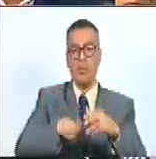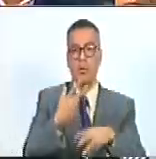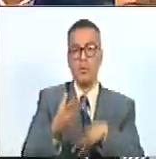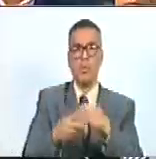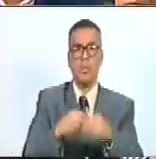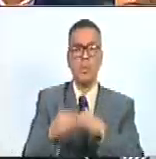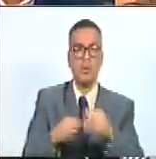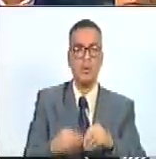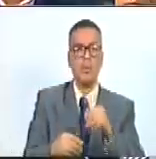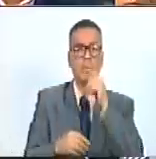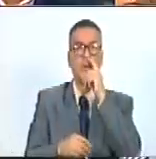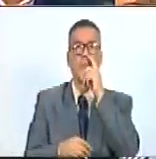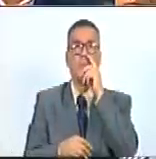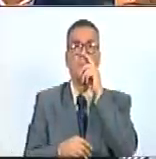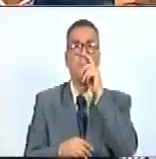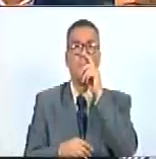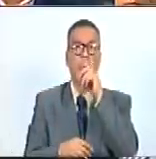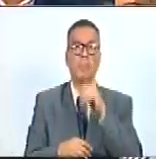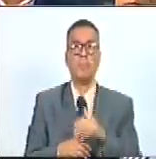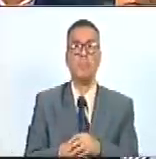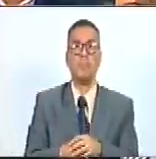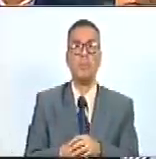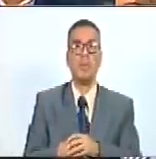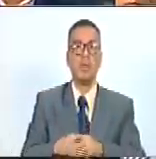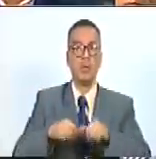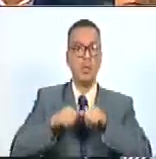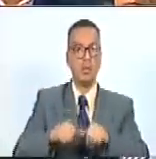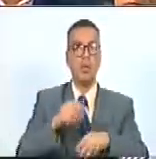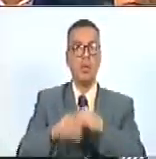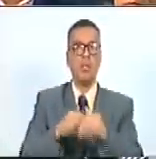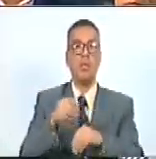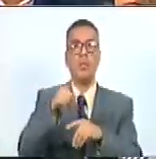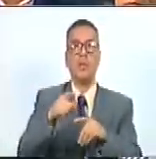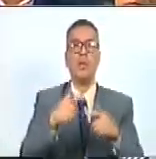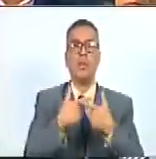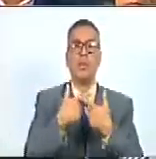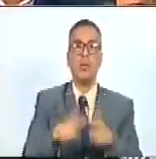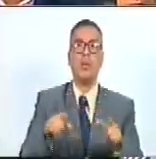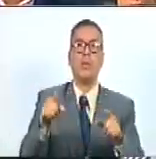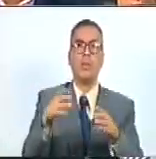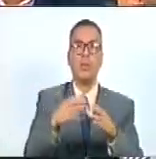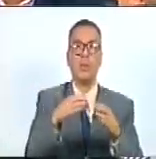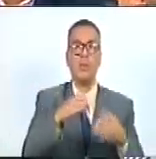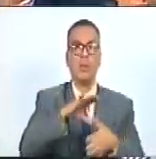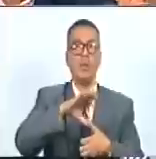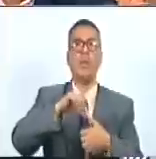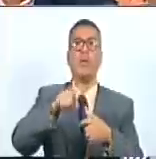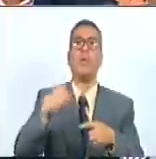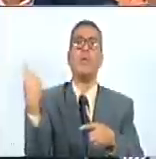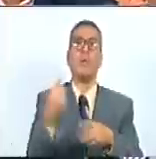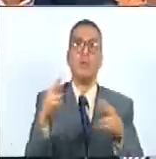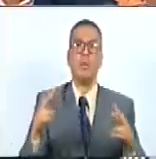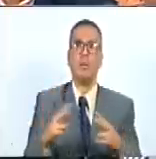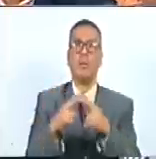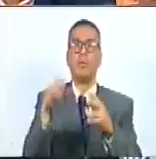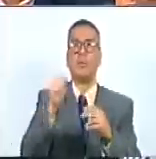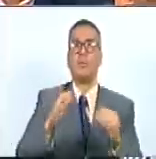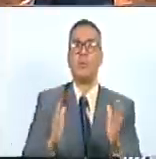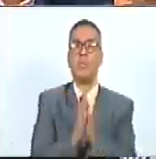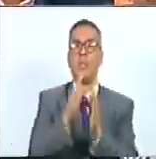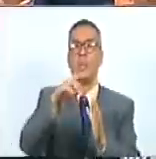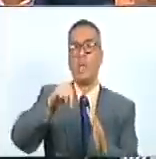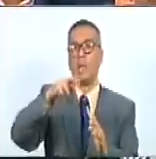entonces que se consolidara allí la independencia del continente después vino el encuentro con San Martín